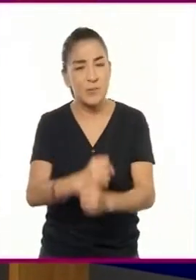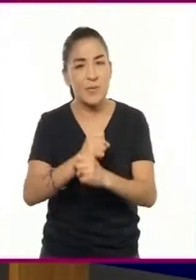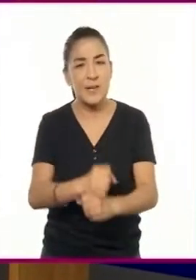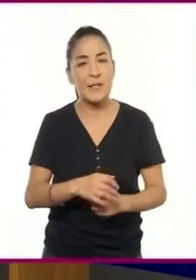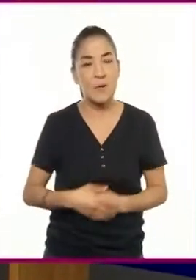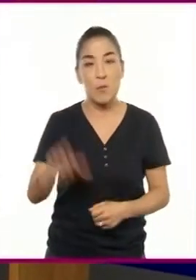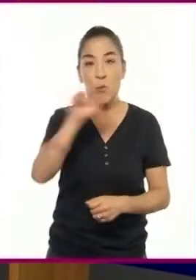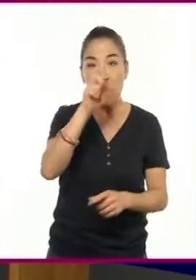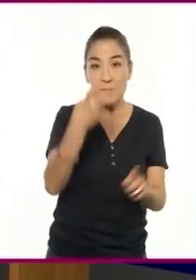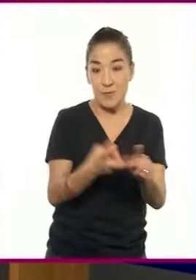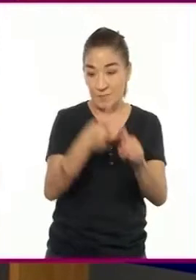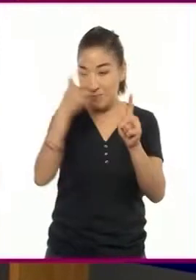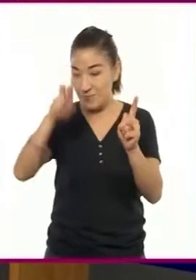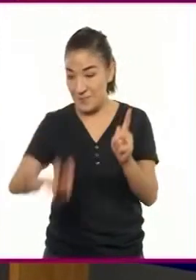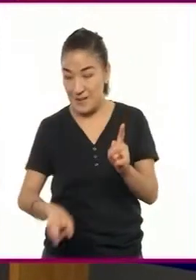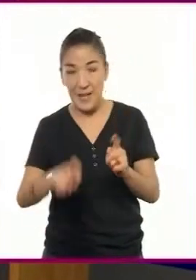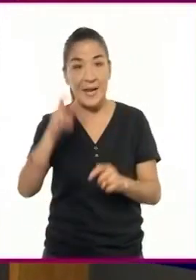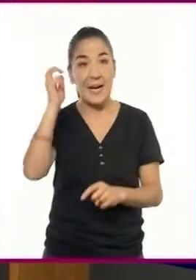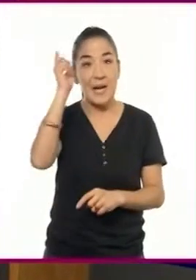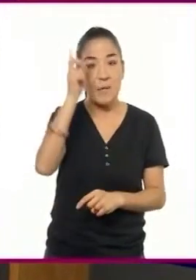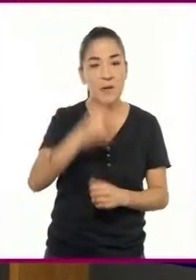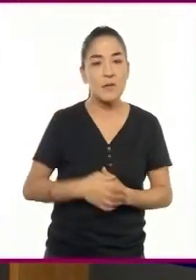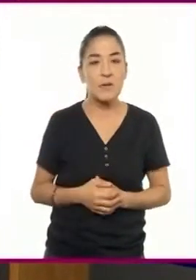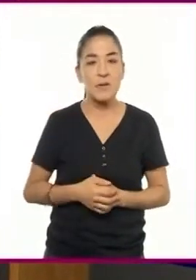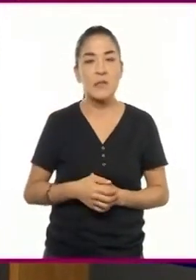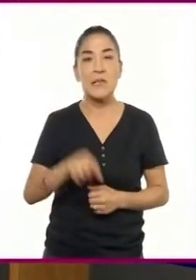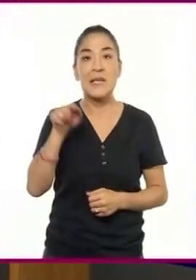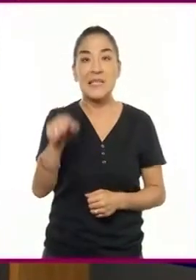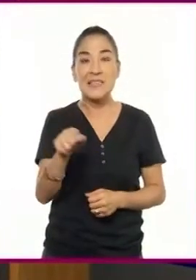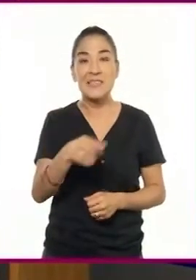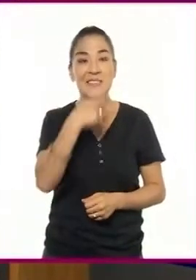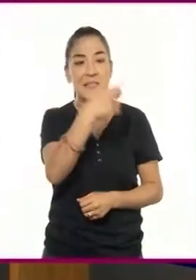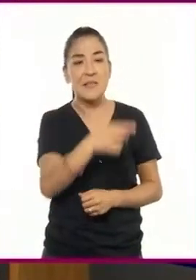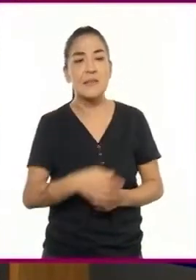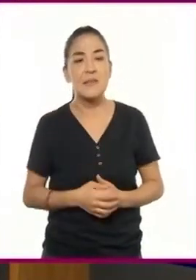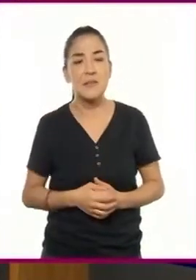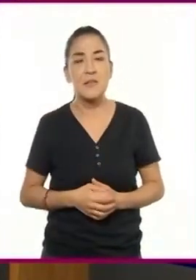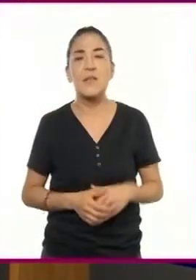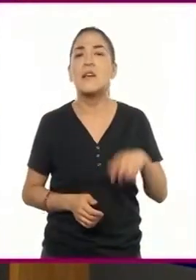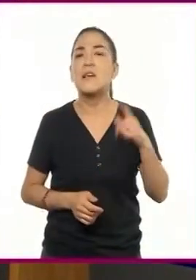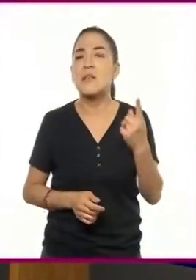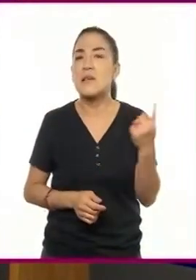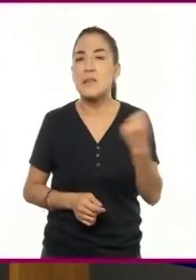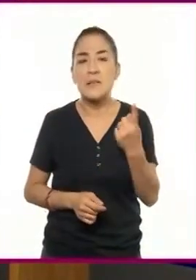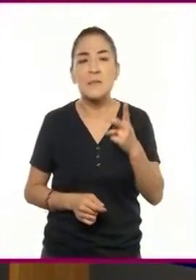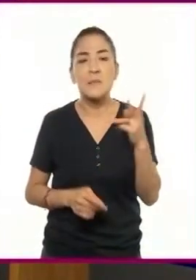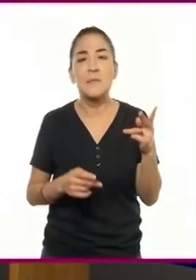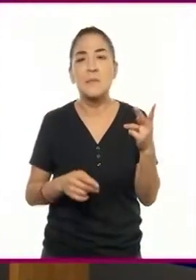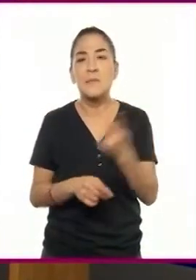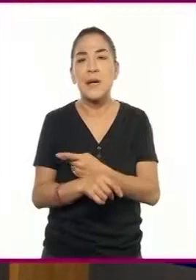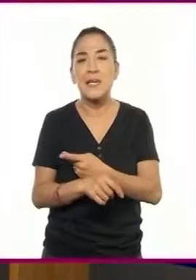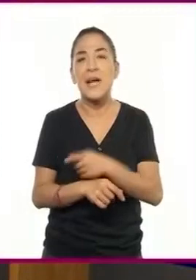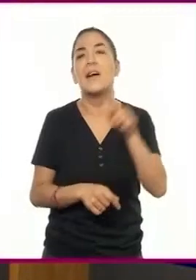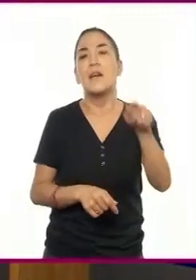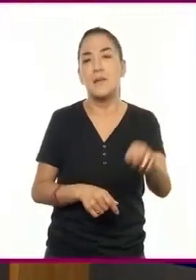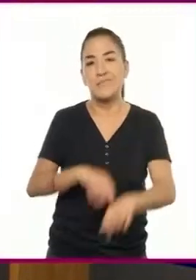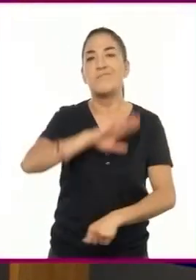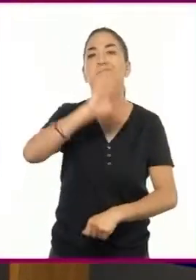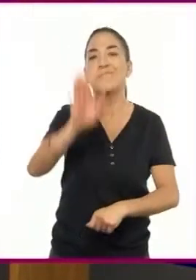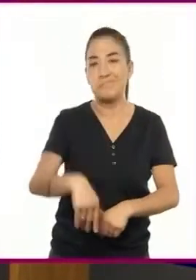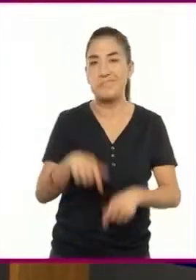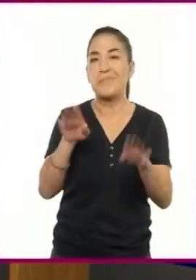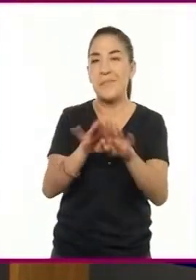cuando baja del caballo, se da cuenta de que aquel hombre, en realidad, era la muerte que le tendió una trampa.